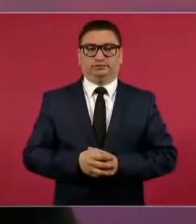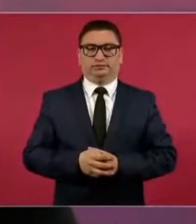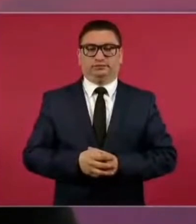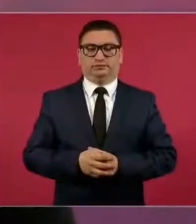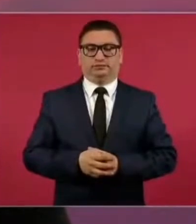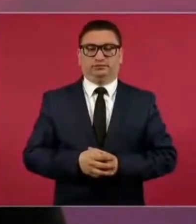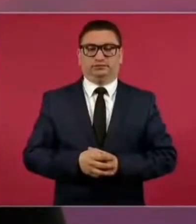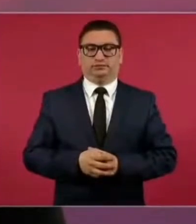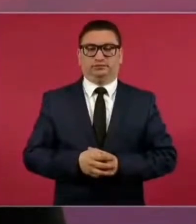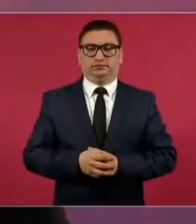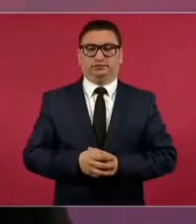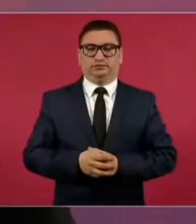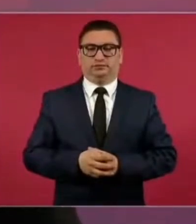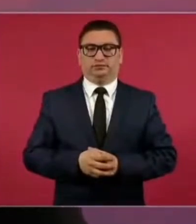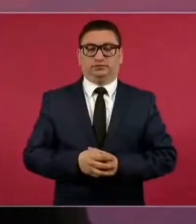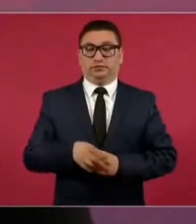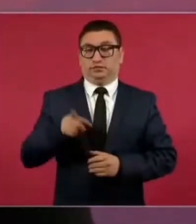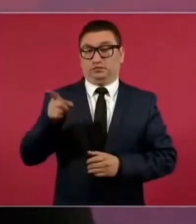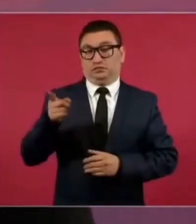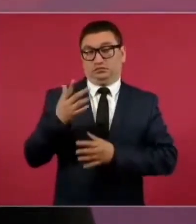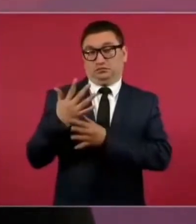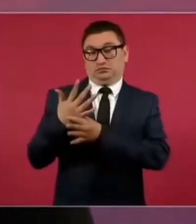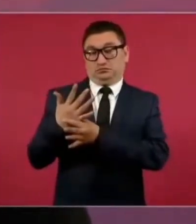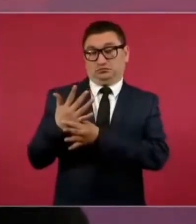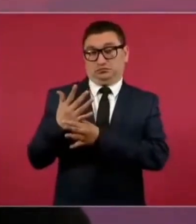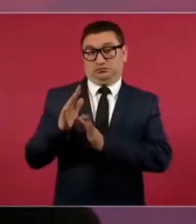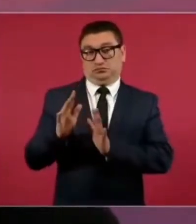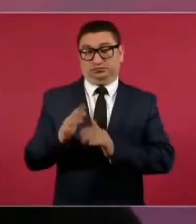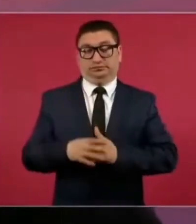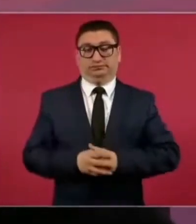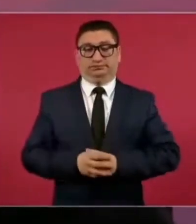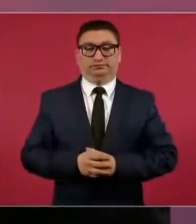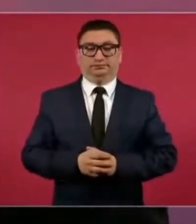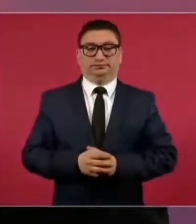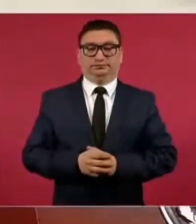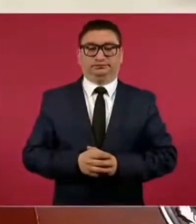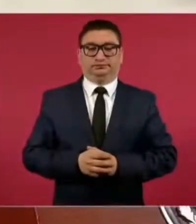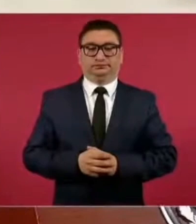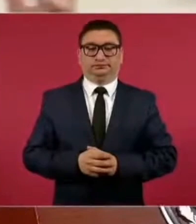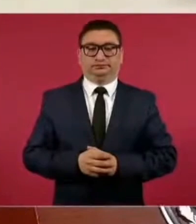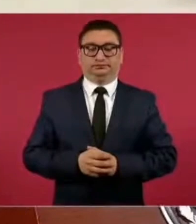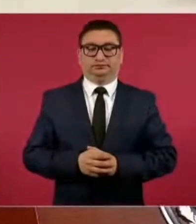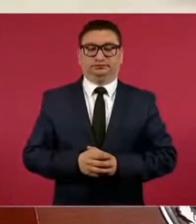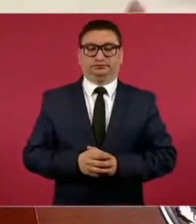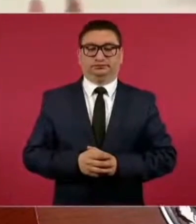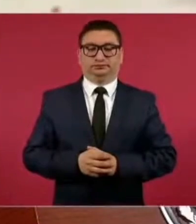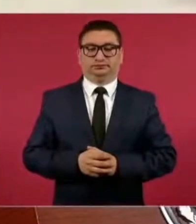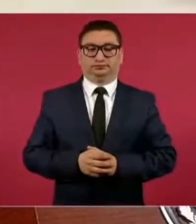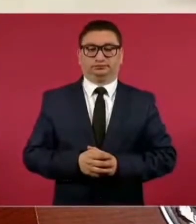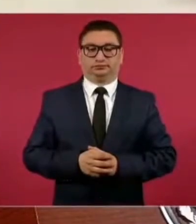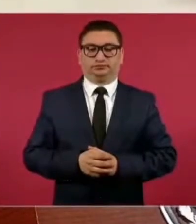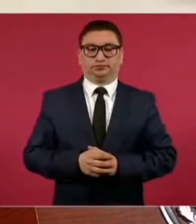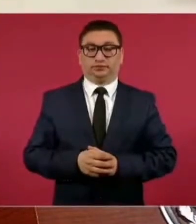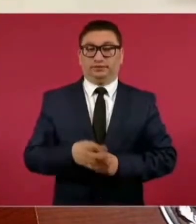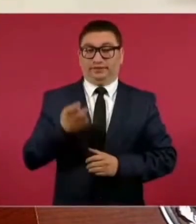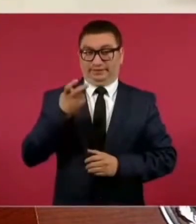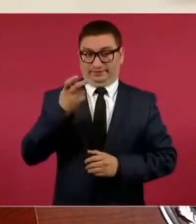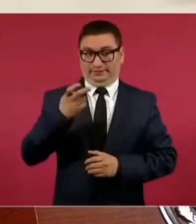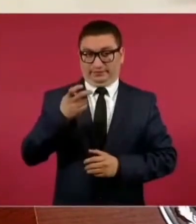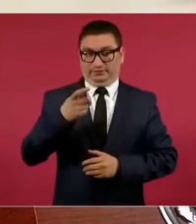que ese fideicomiso